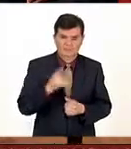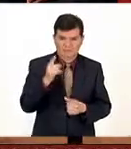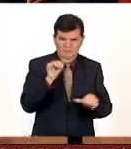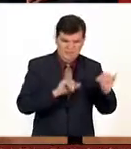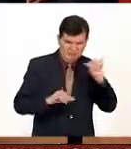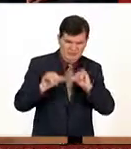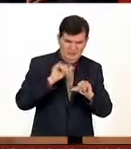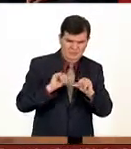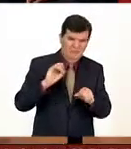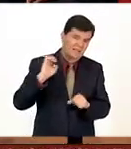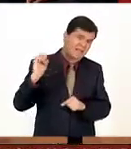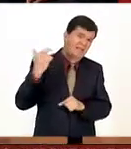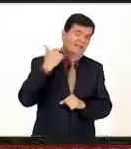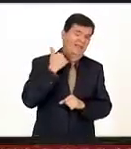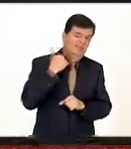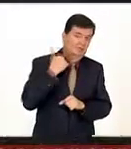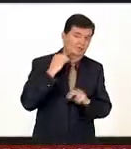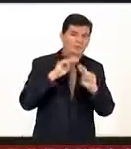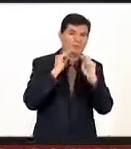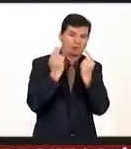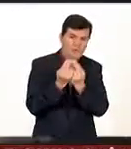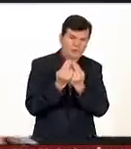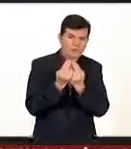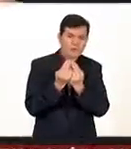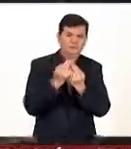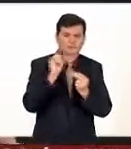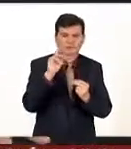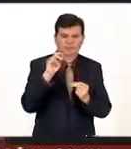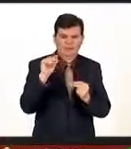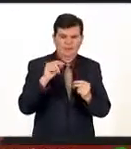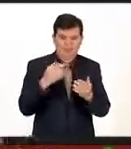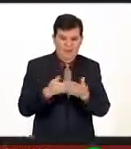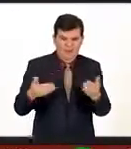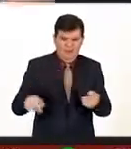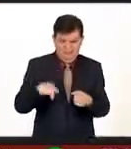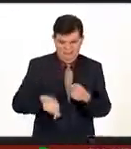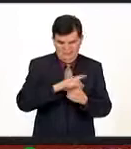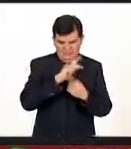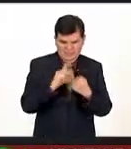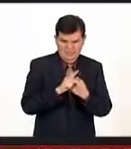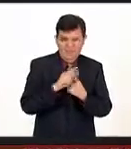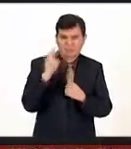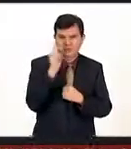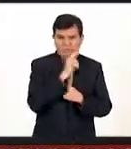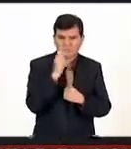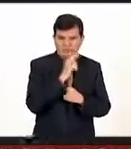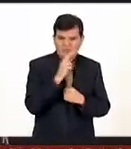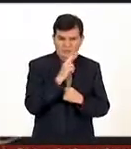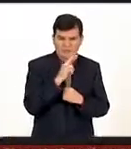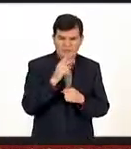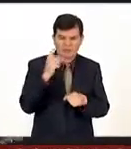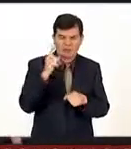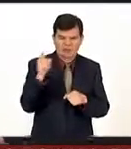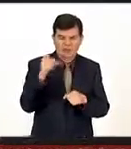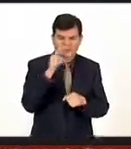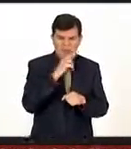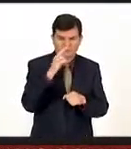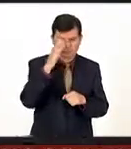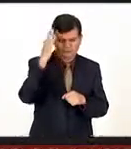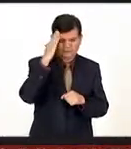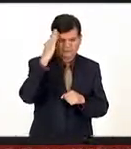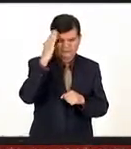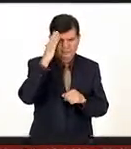laboratorio de la ex unión soviética hoy un país rusia verdad entonces rusia era el anfitrión de